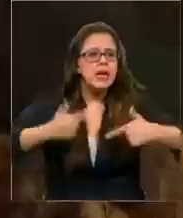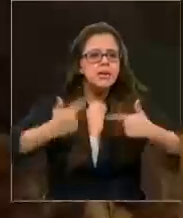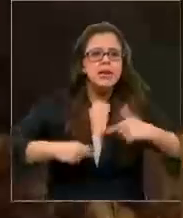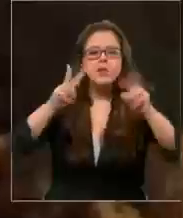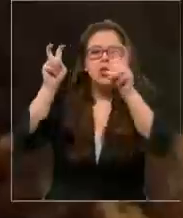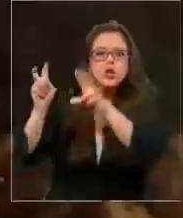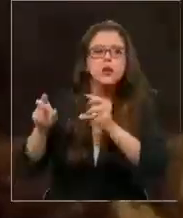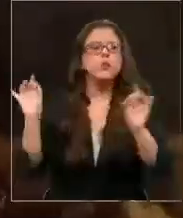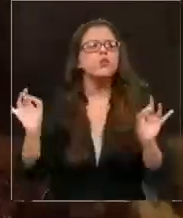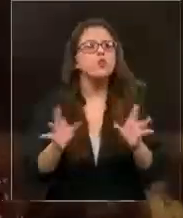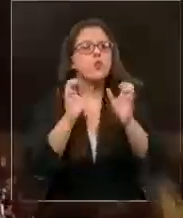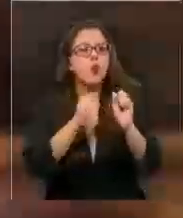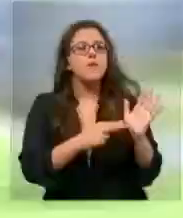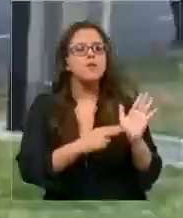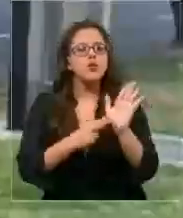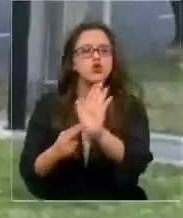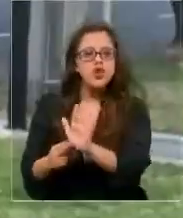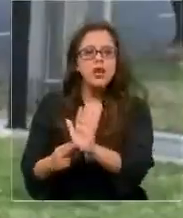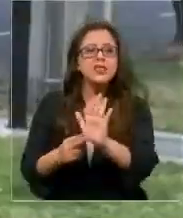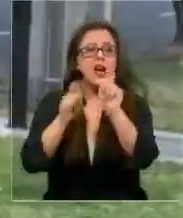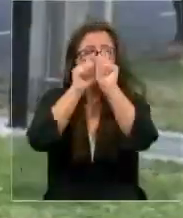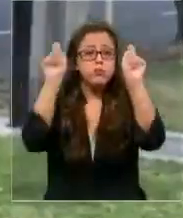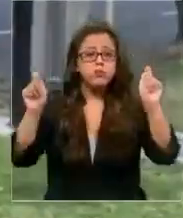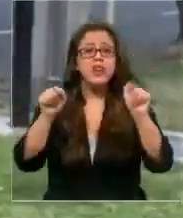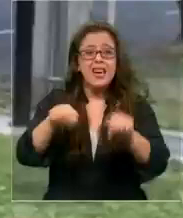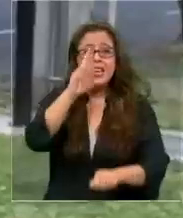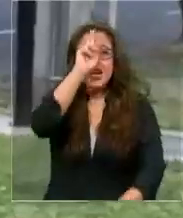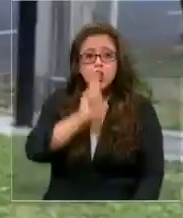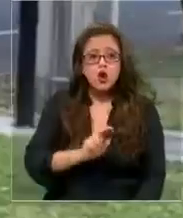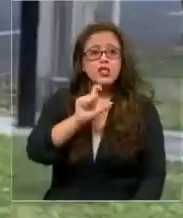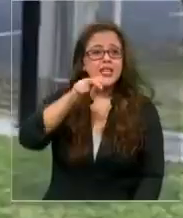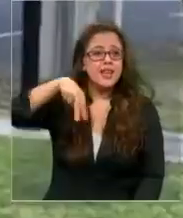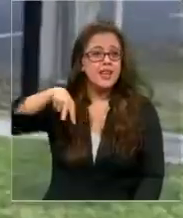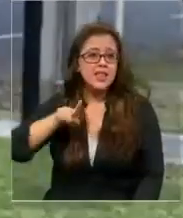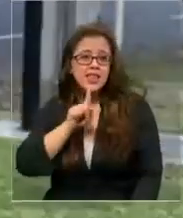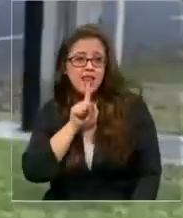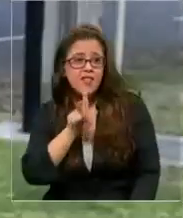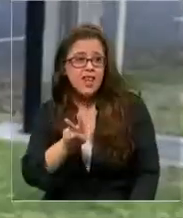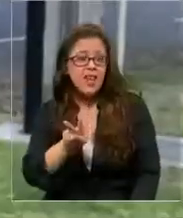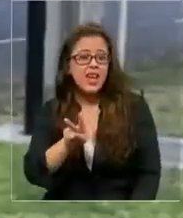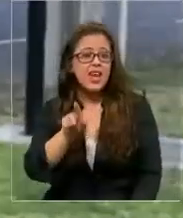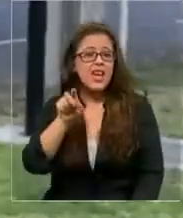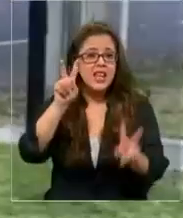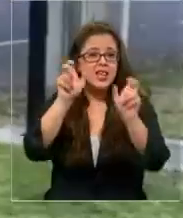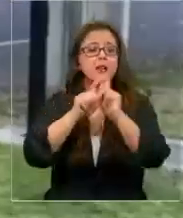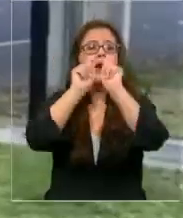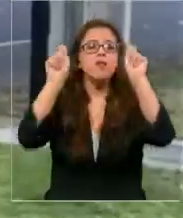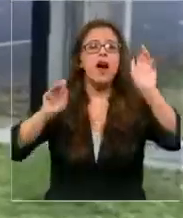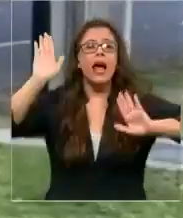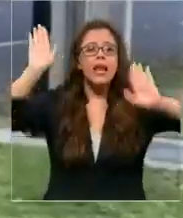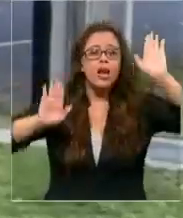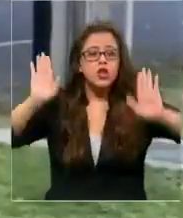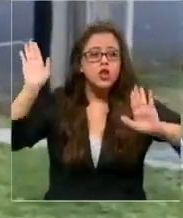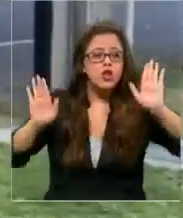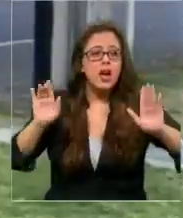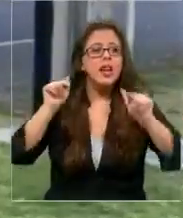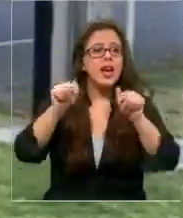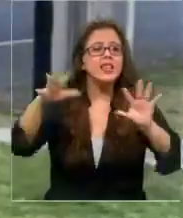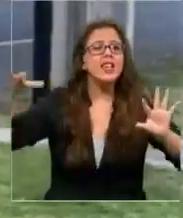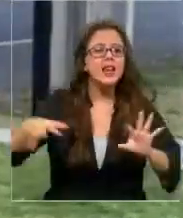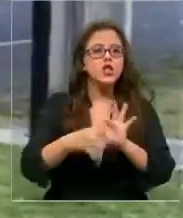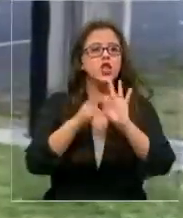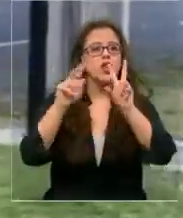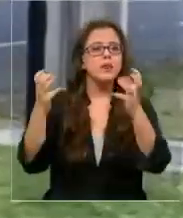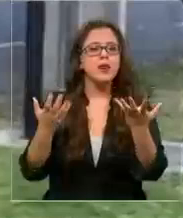temas que se pueden emitir en la franja. El rol del Consejo Nacional de Televisión en la franja electoral tiene que ver con